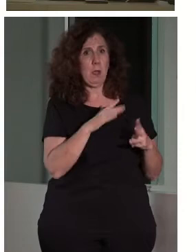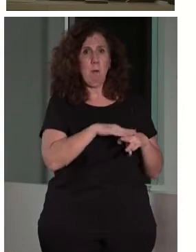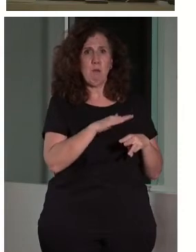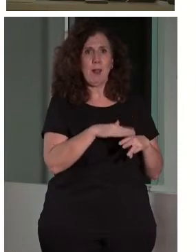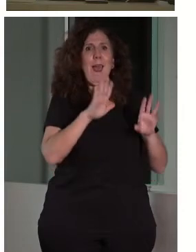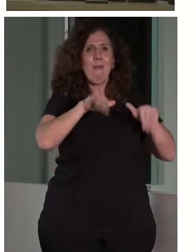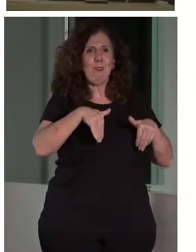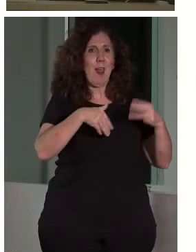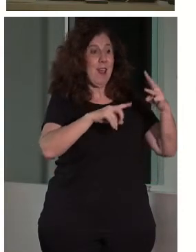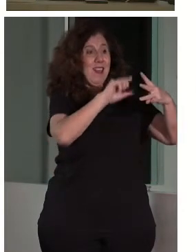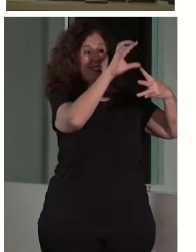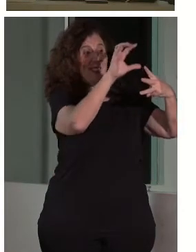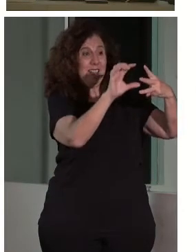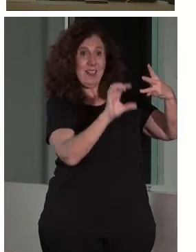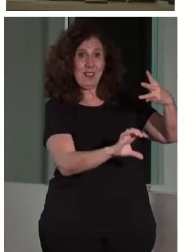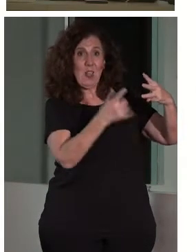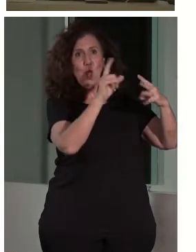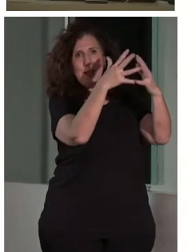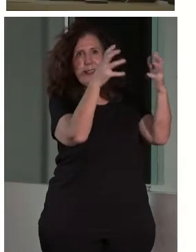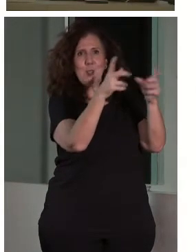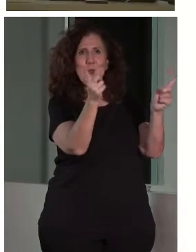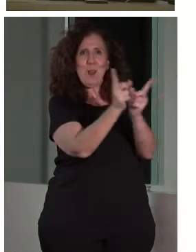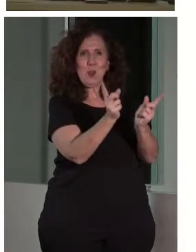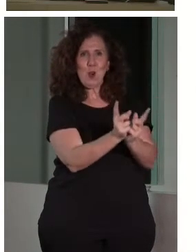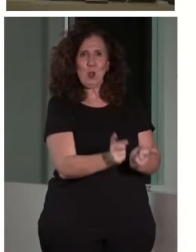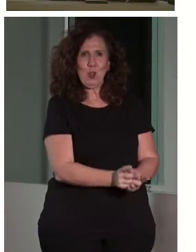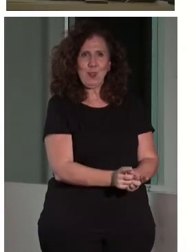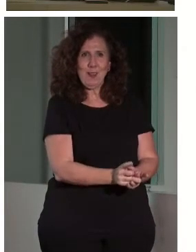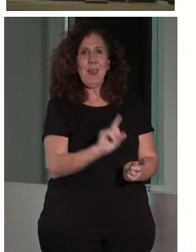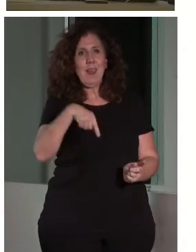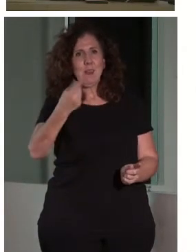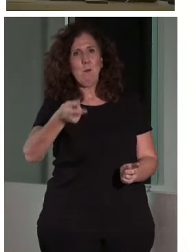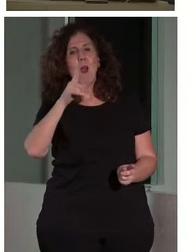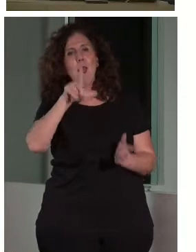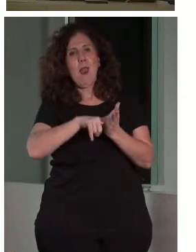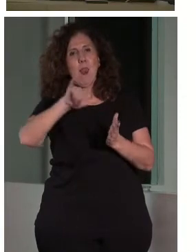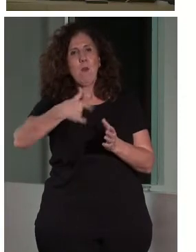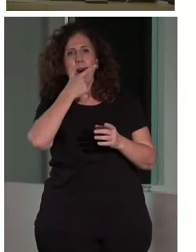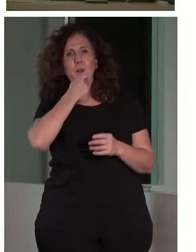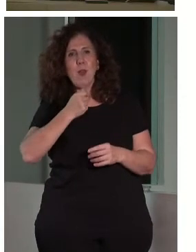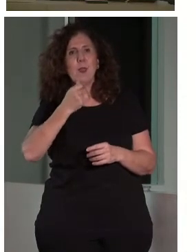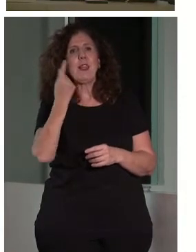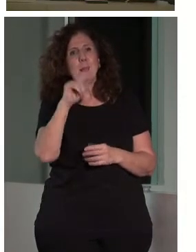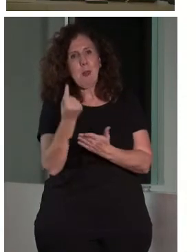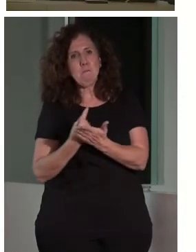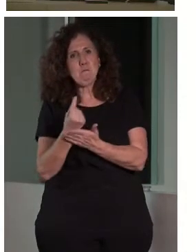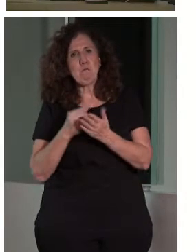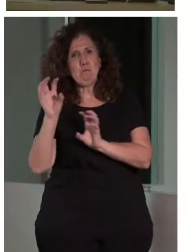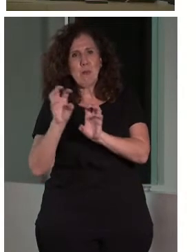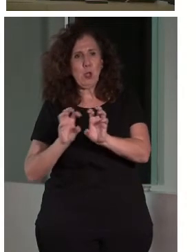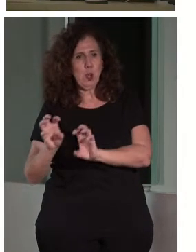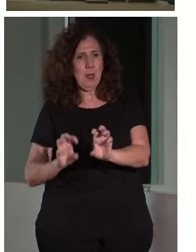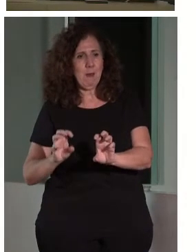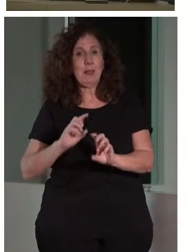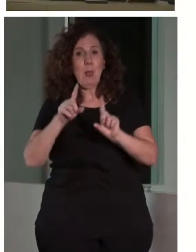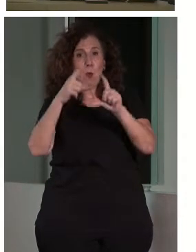textos más cortos. Y metemos lenguaje fácil y pictogramas de comunicación aumentativa. Y después, a través del código QR,